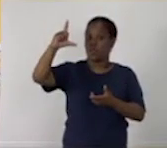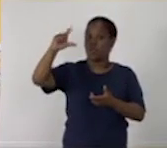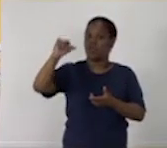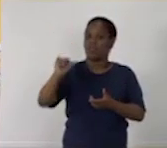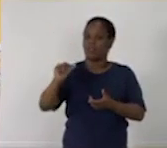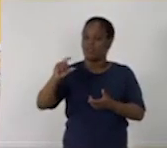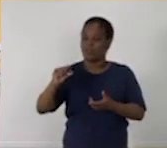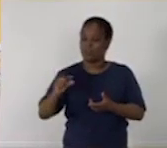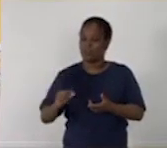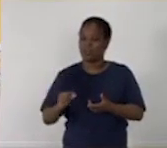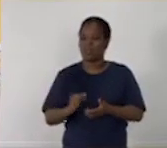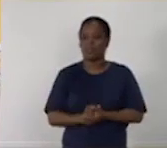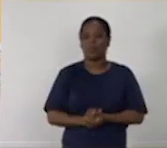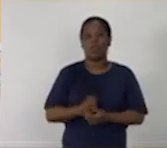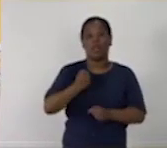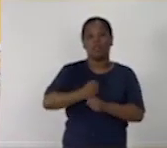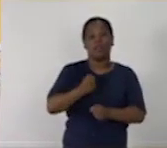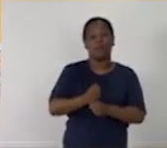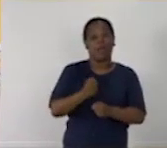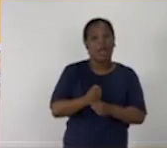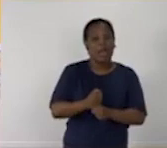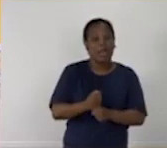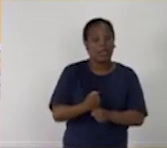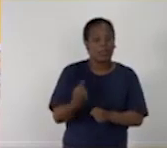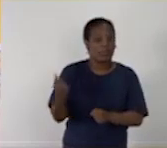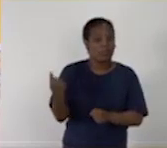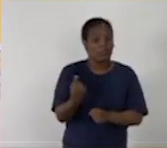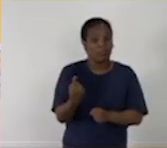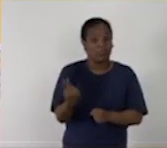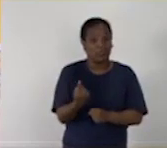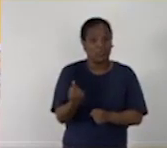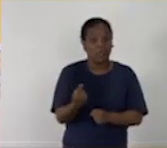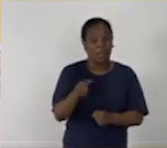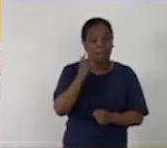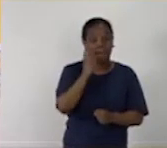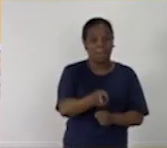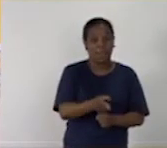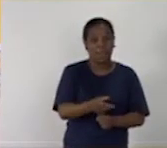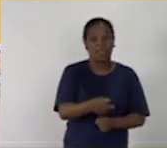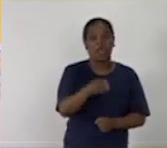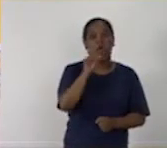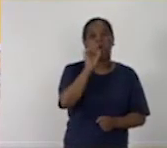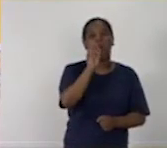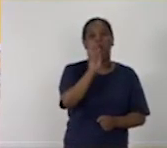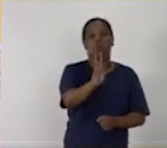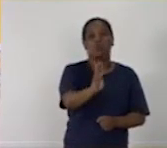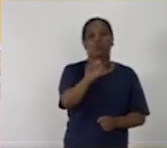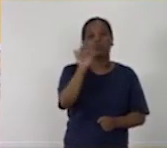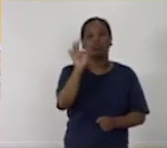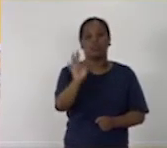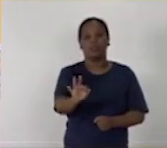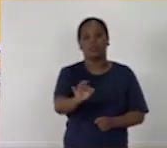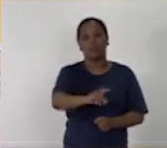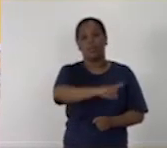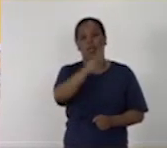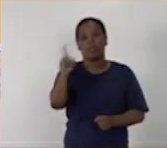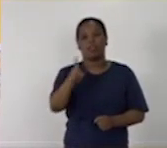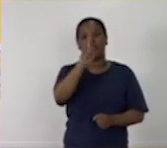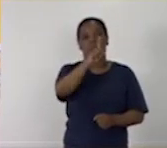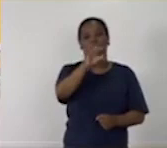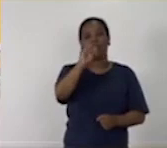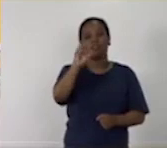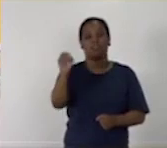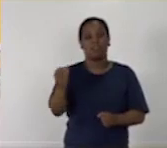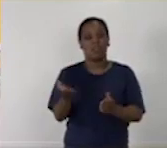mayúsculas y minúsculas. Trabajaremos específicamente en las páginas desde la 89 hasta la 100.